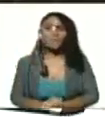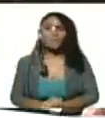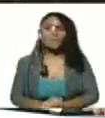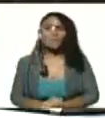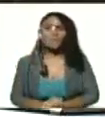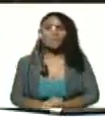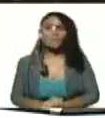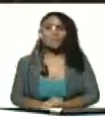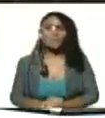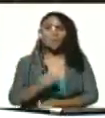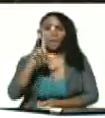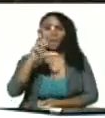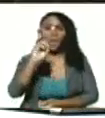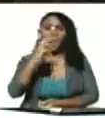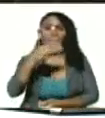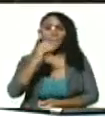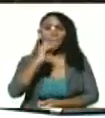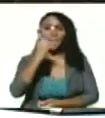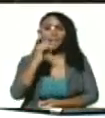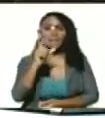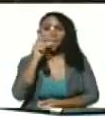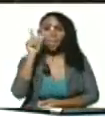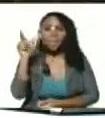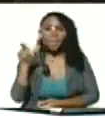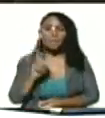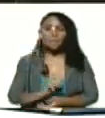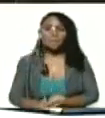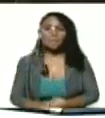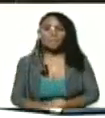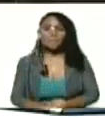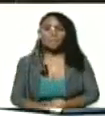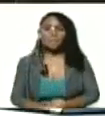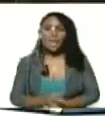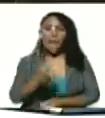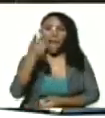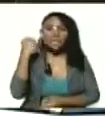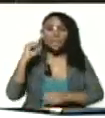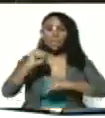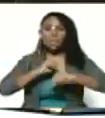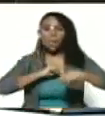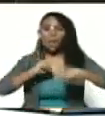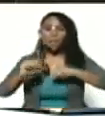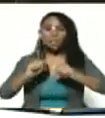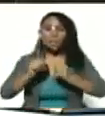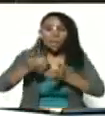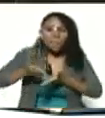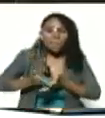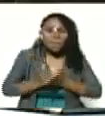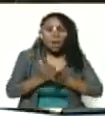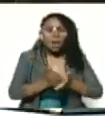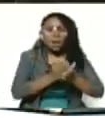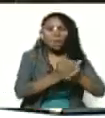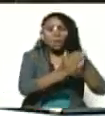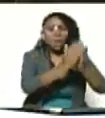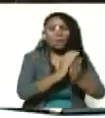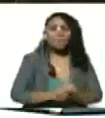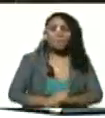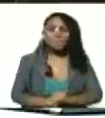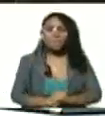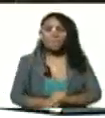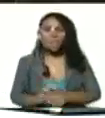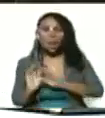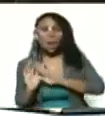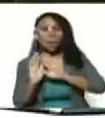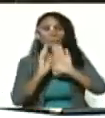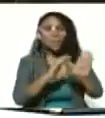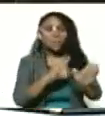López Obrador, ya ayer movilizó barcos con apoyo,